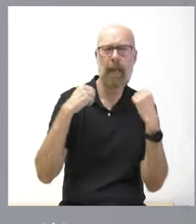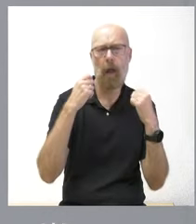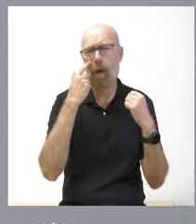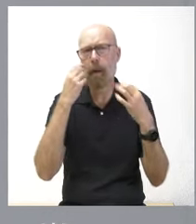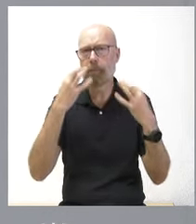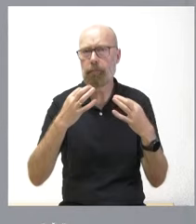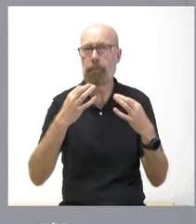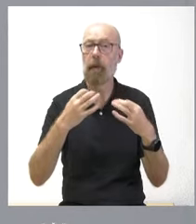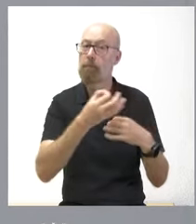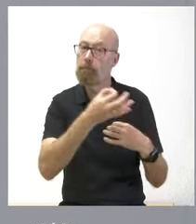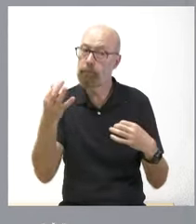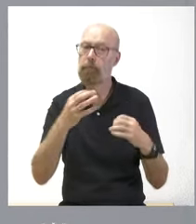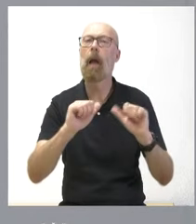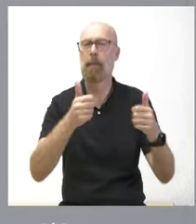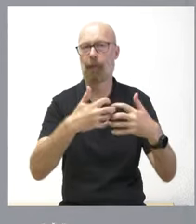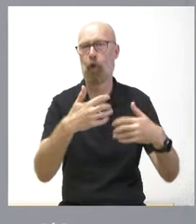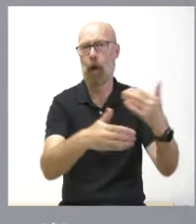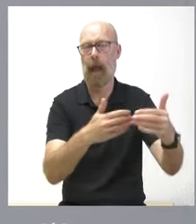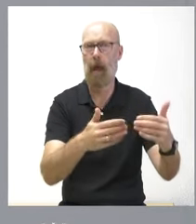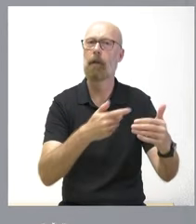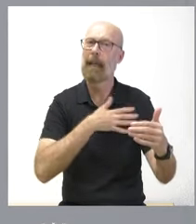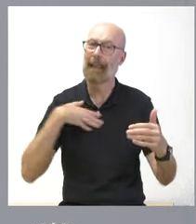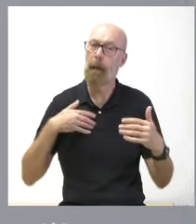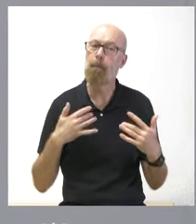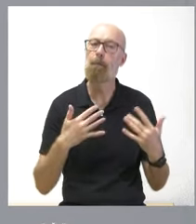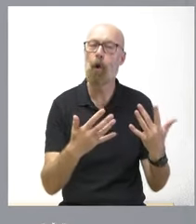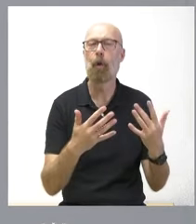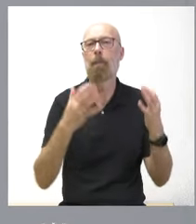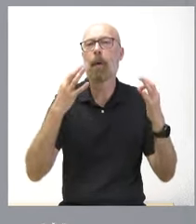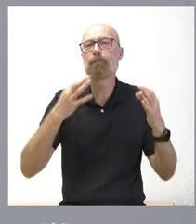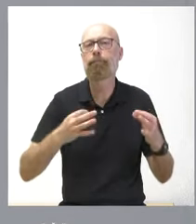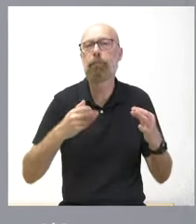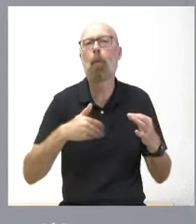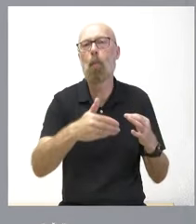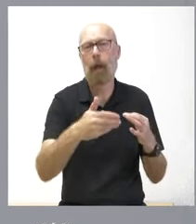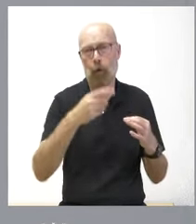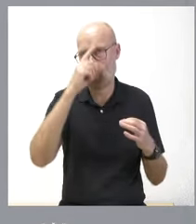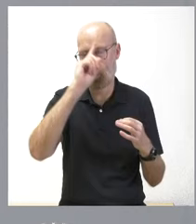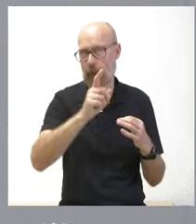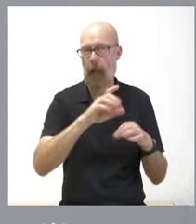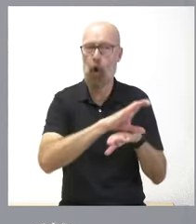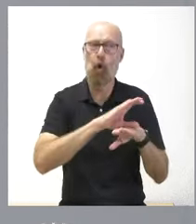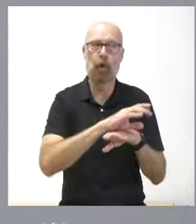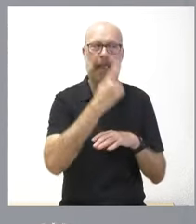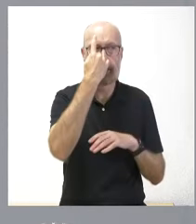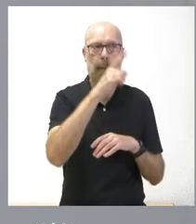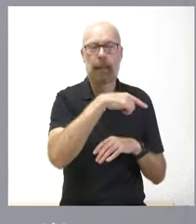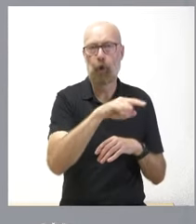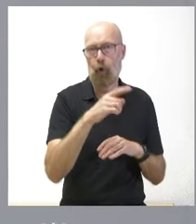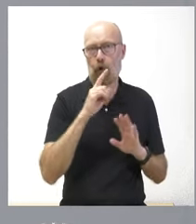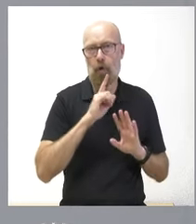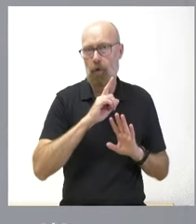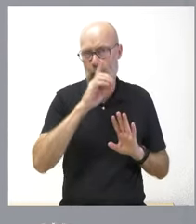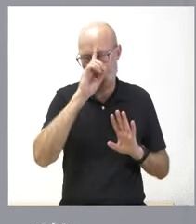ponerlo en servicio nuestra intención es hacerlo lo antes posible pero no sé si la consejería está en condiciones de dar una cifra cierta de